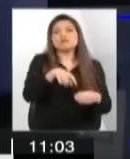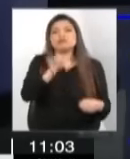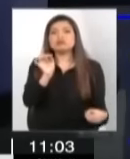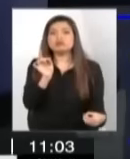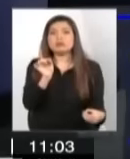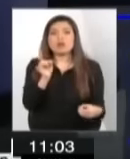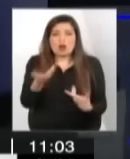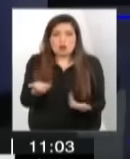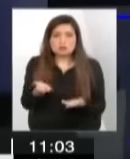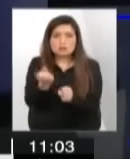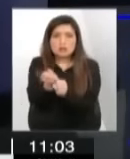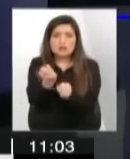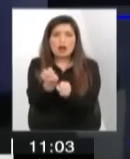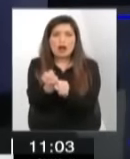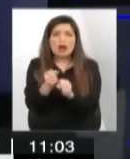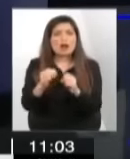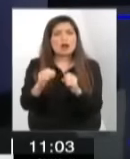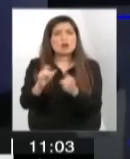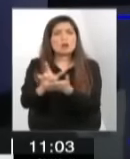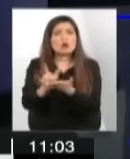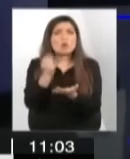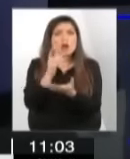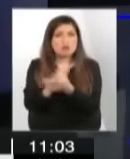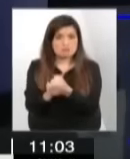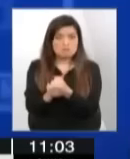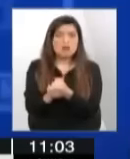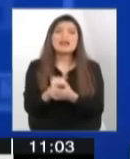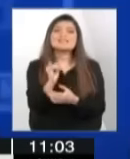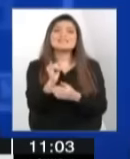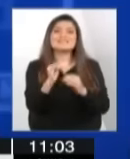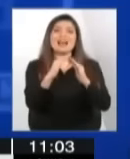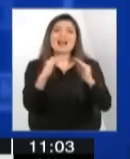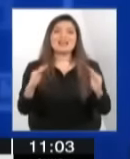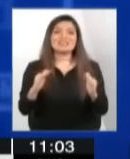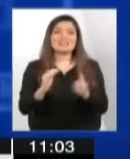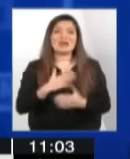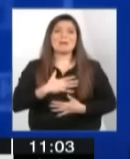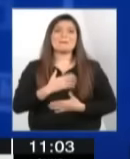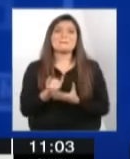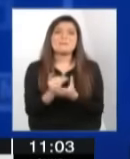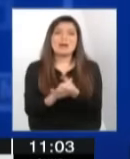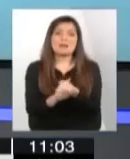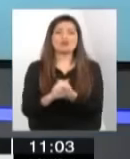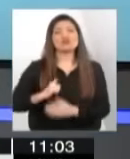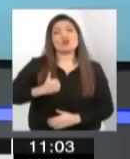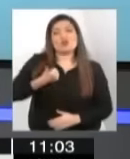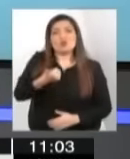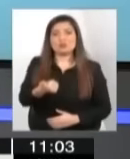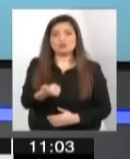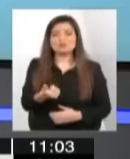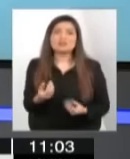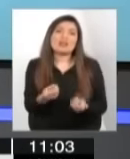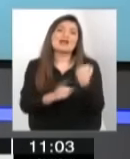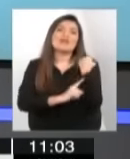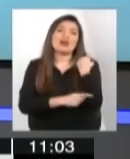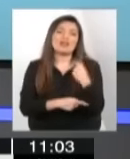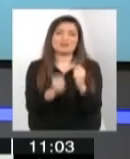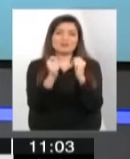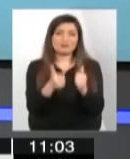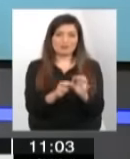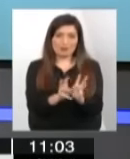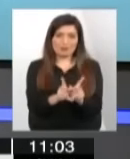hogar que se llama Mis Amigos. Aldea Mis Amigos. Aldea Mis Amigos. Voluntaria. Voluntaria. Y obviamente abogada, experta en familia.